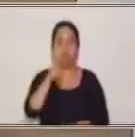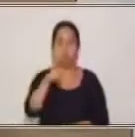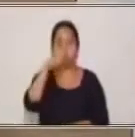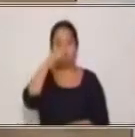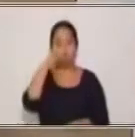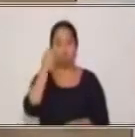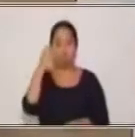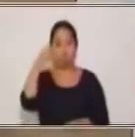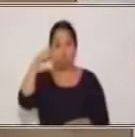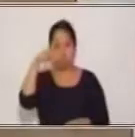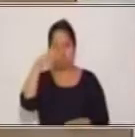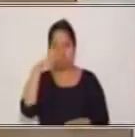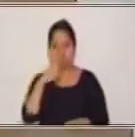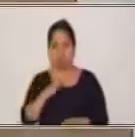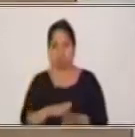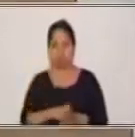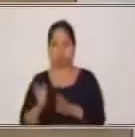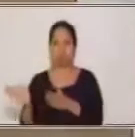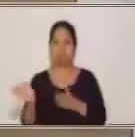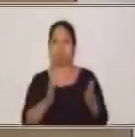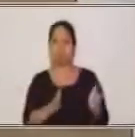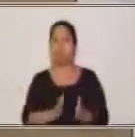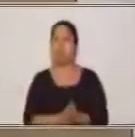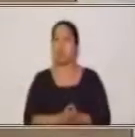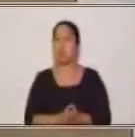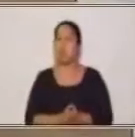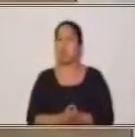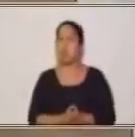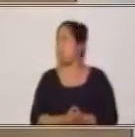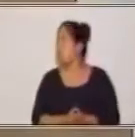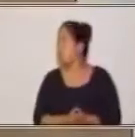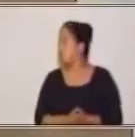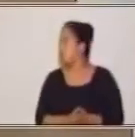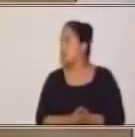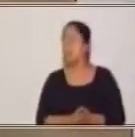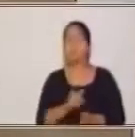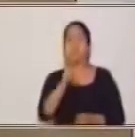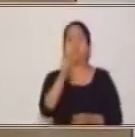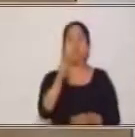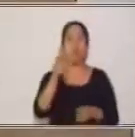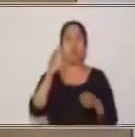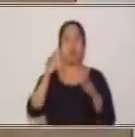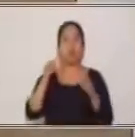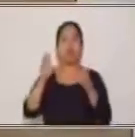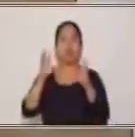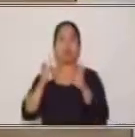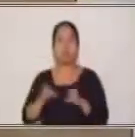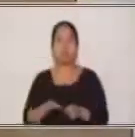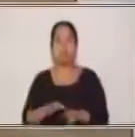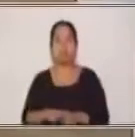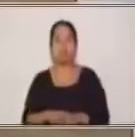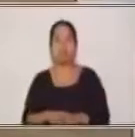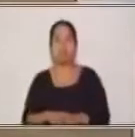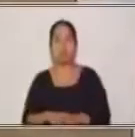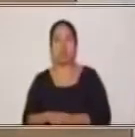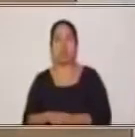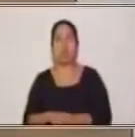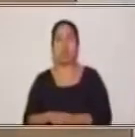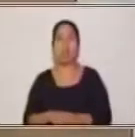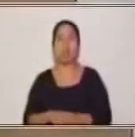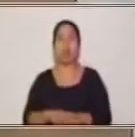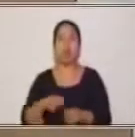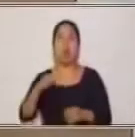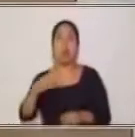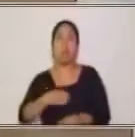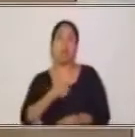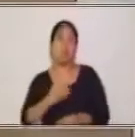el vos. Si es a alguien, por ejemplo, a tu maestro o a tu maestra que tú vas a hacerle la pregunta, pues